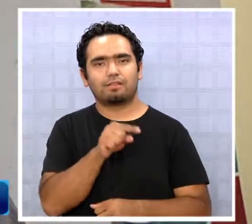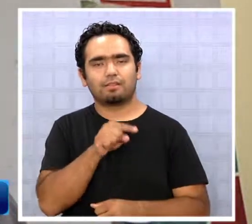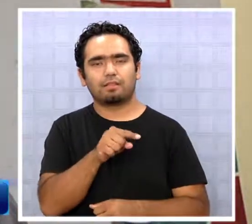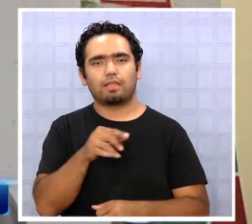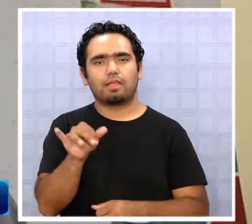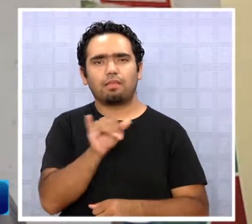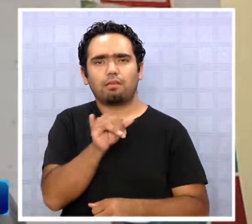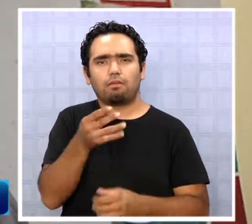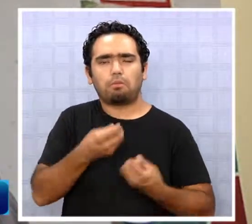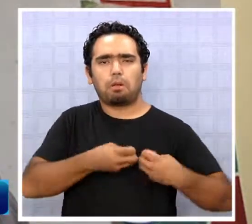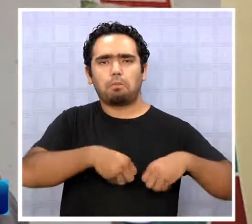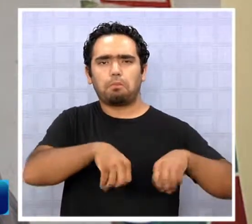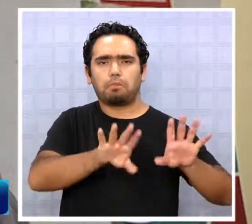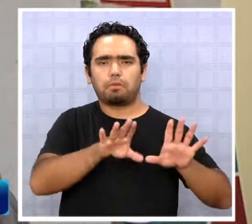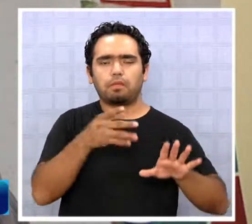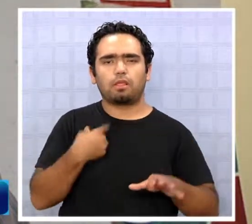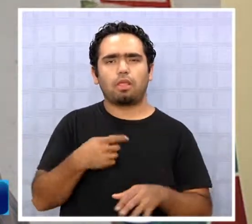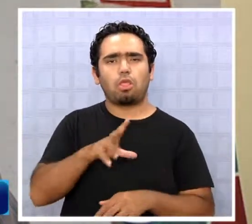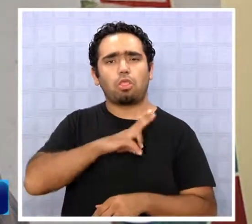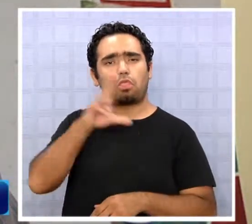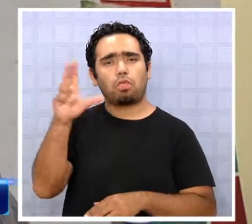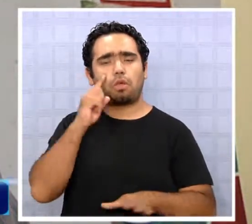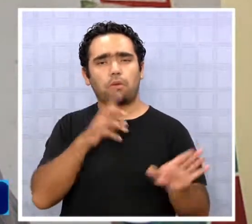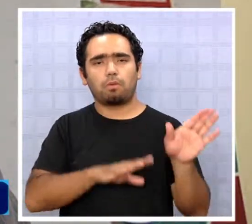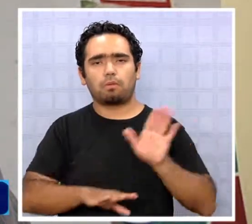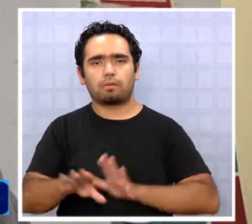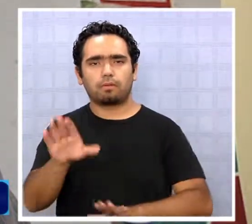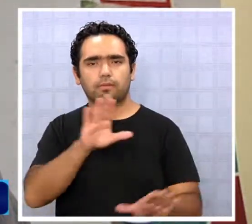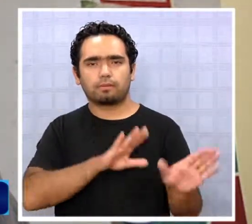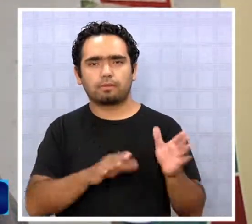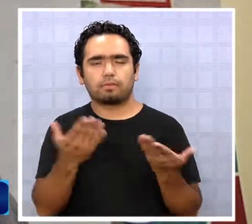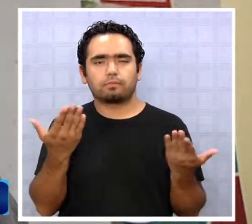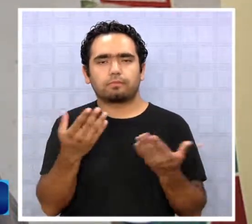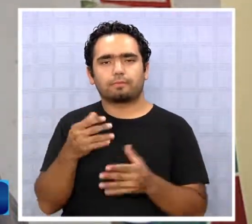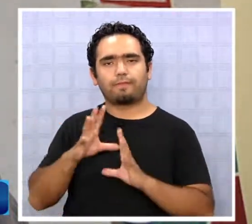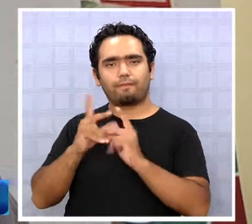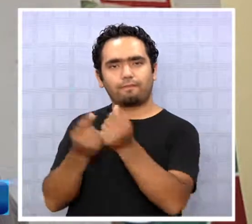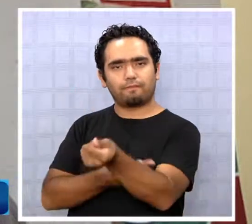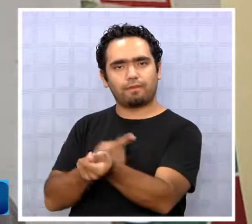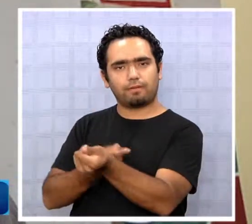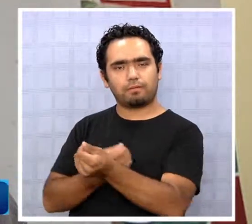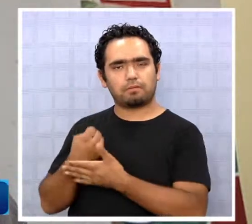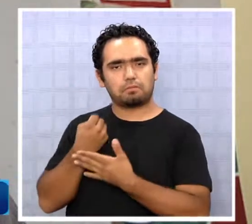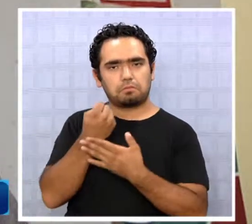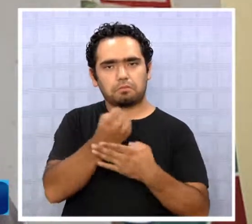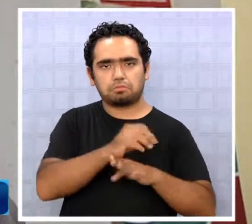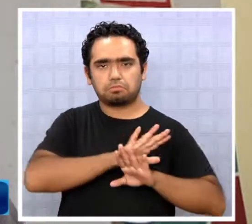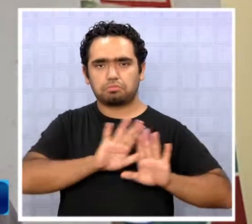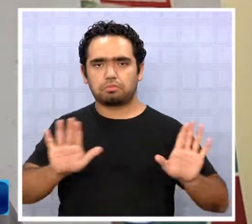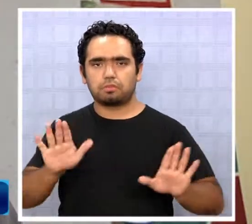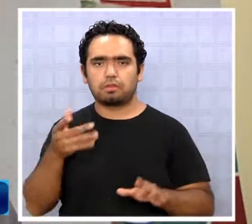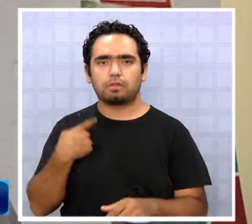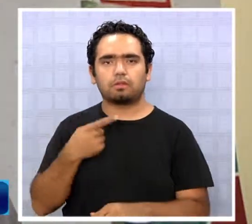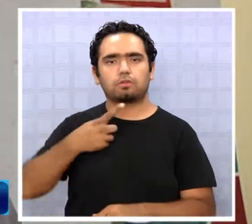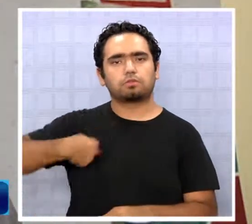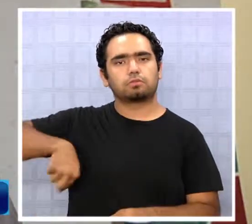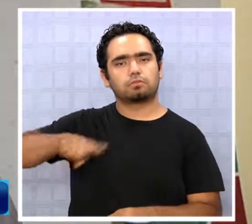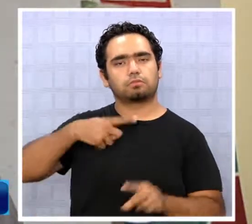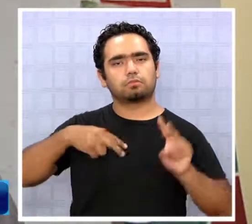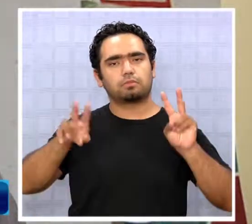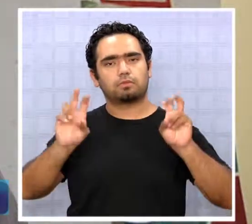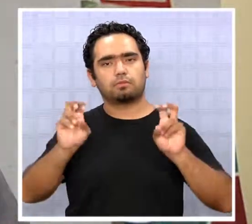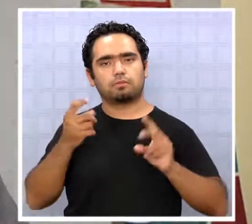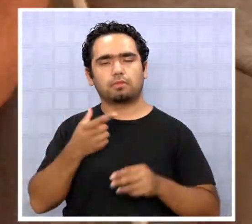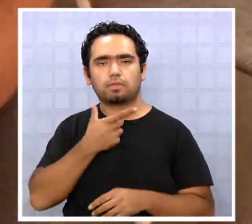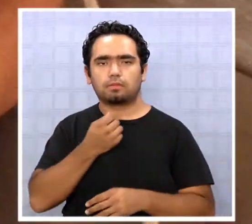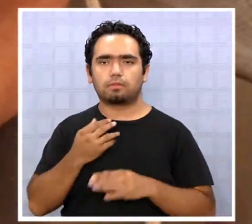suerte de Dios de no ser acompañados a ayudar a sus familiares, que es un tema que nosotros abordamos, tratamos de poder aportar ahí en un programa